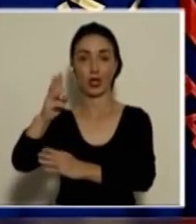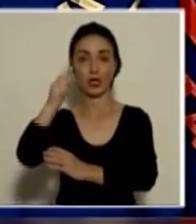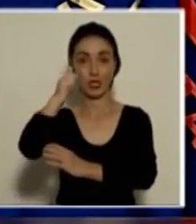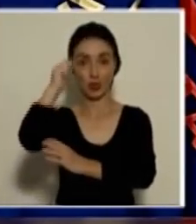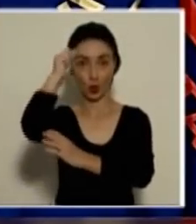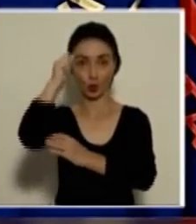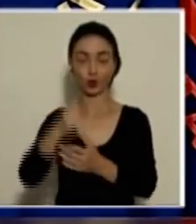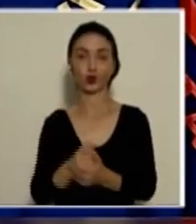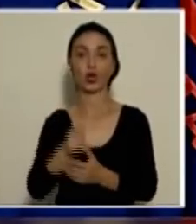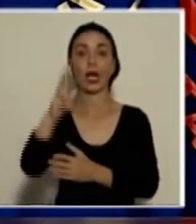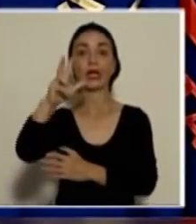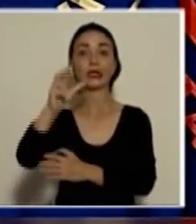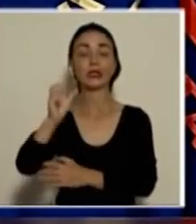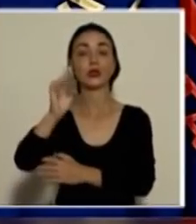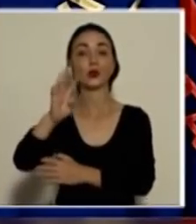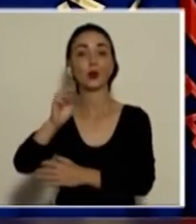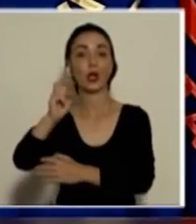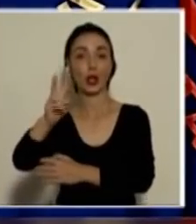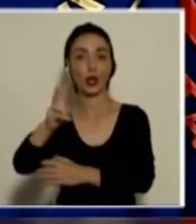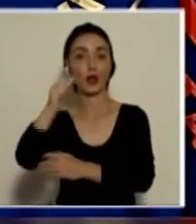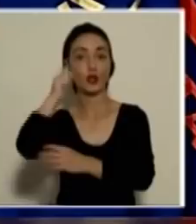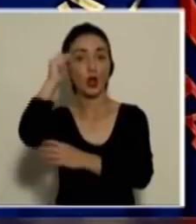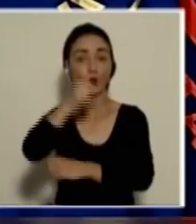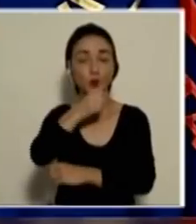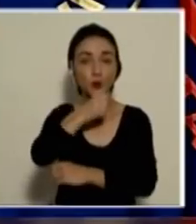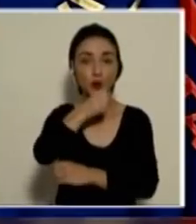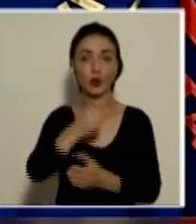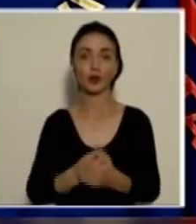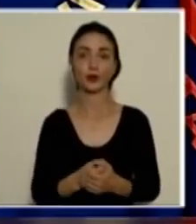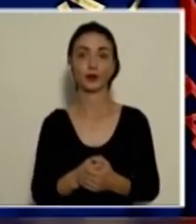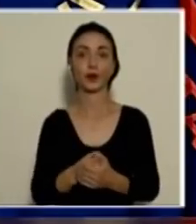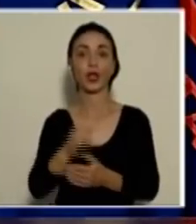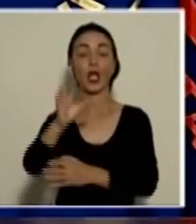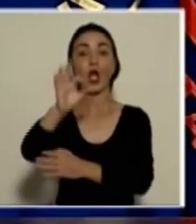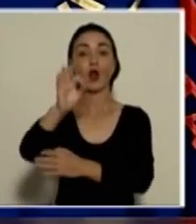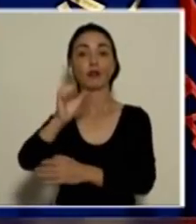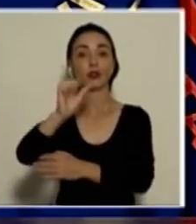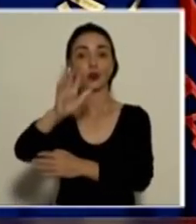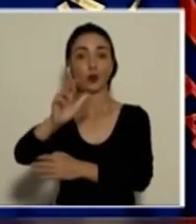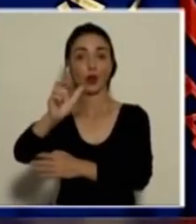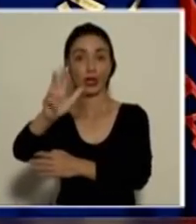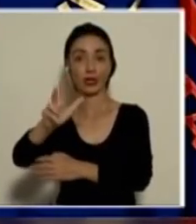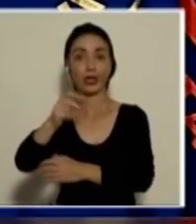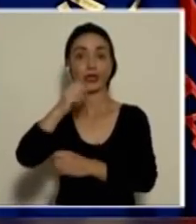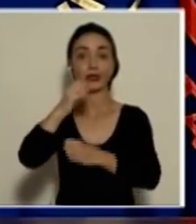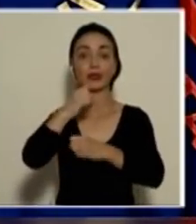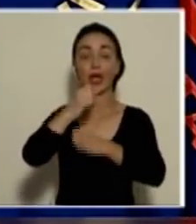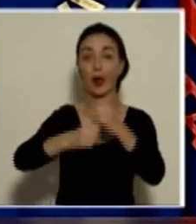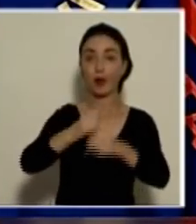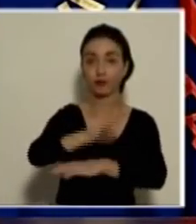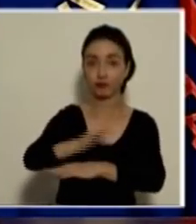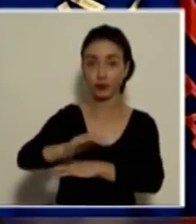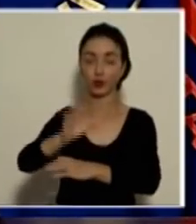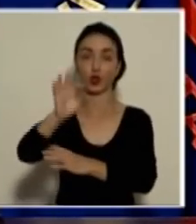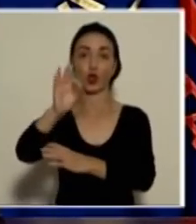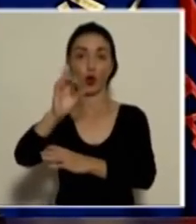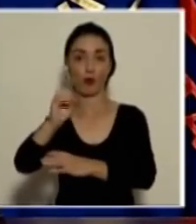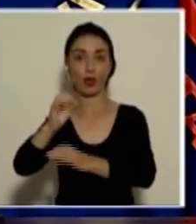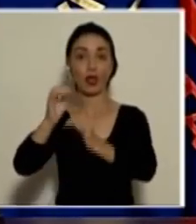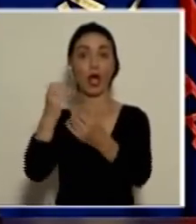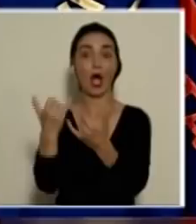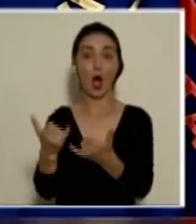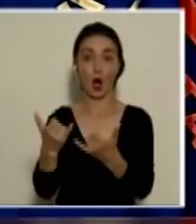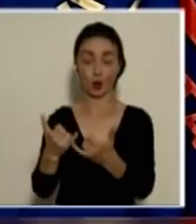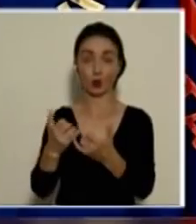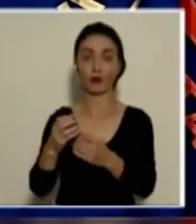adultos, 342 adultos mayores y 953 menores de edad. 90 aún se